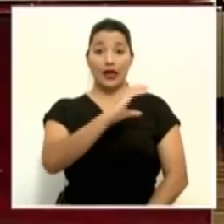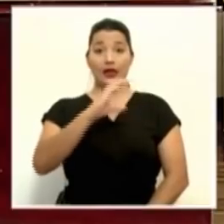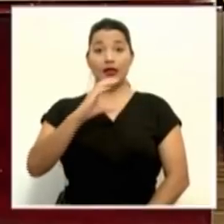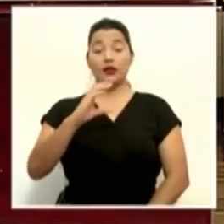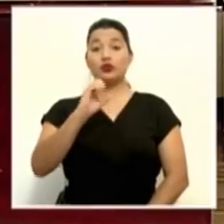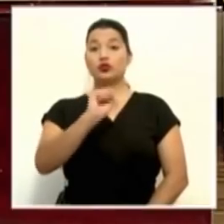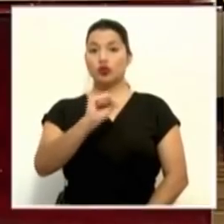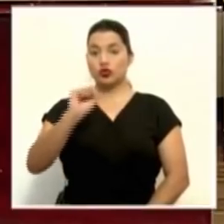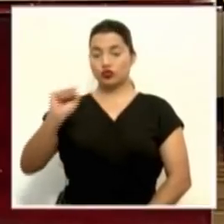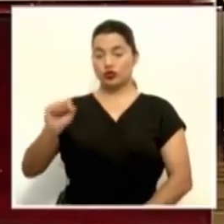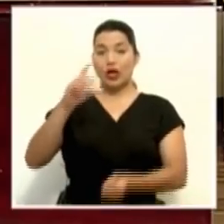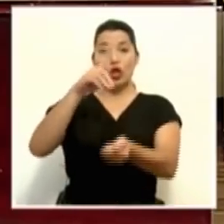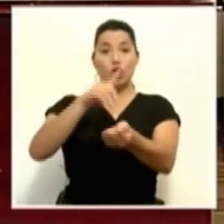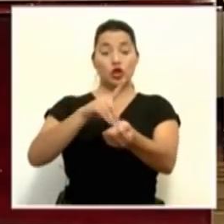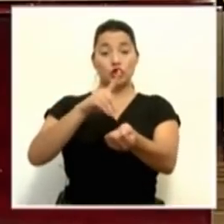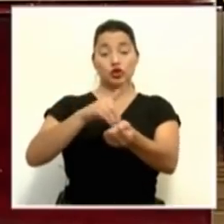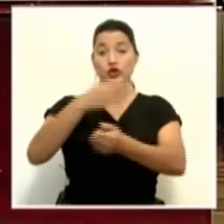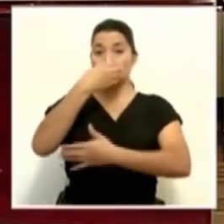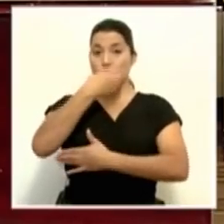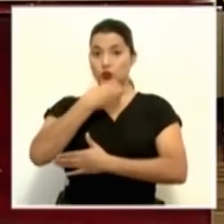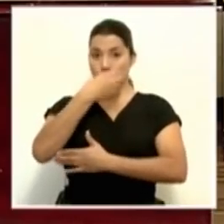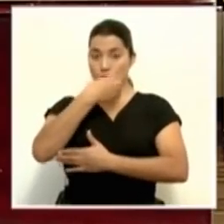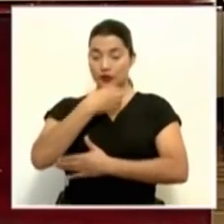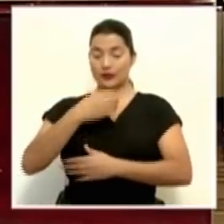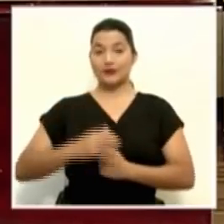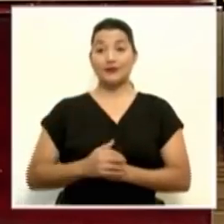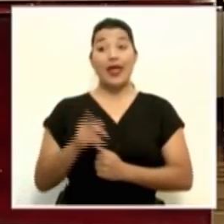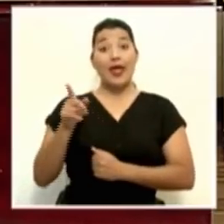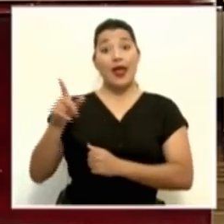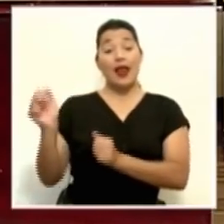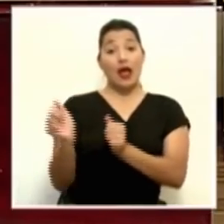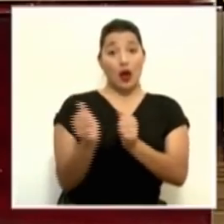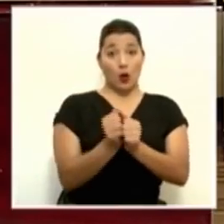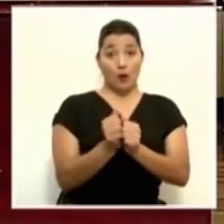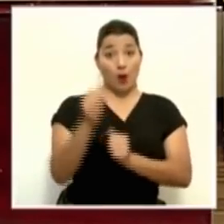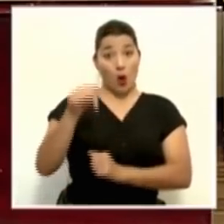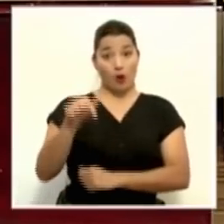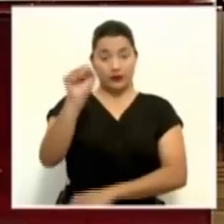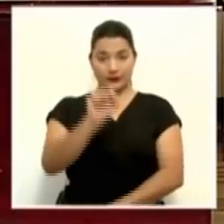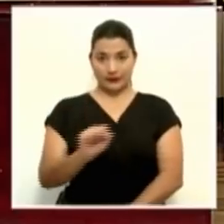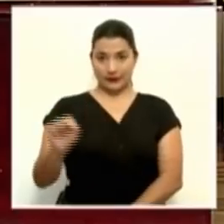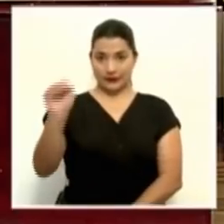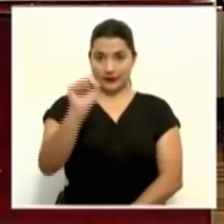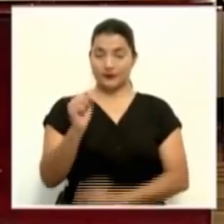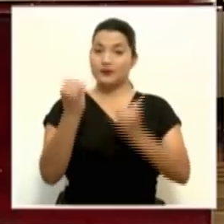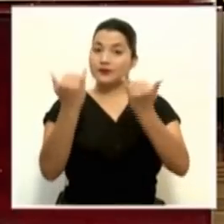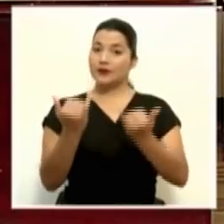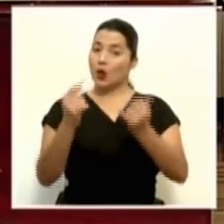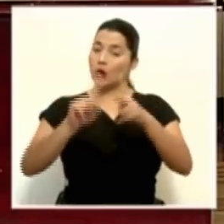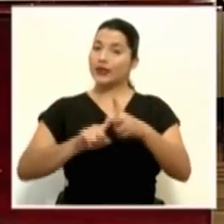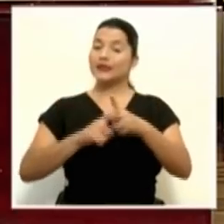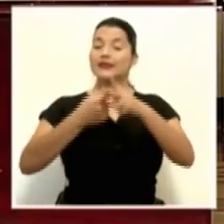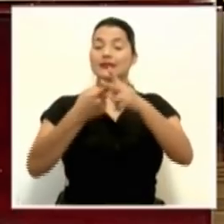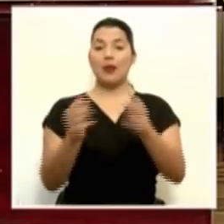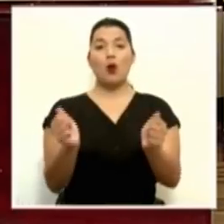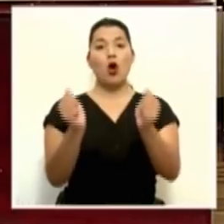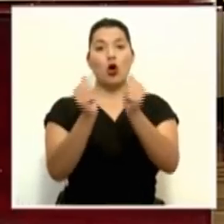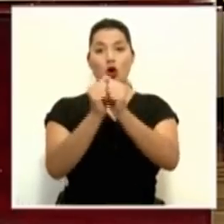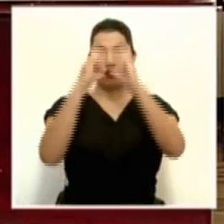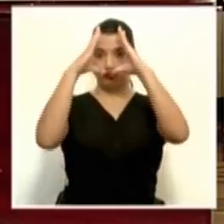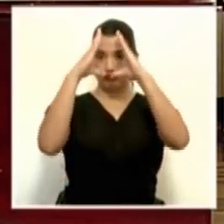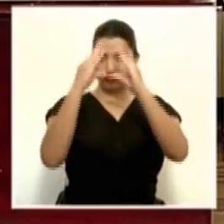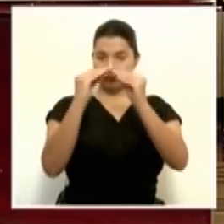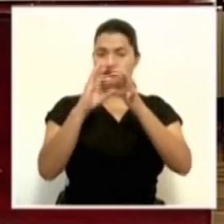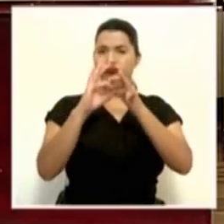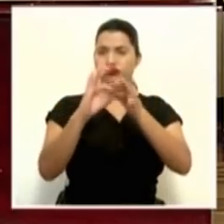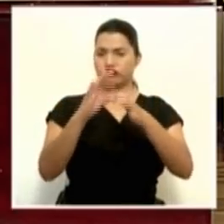de Seguro Social, el doctor Román Macaya Geis, quien nos acompaña este sábado. Iniciamos con el reporte epidemiológico